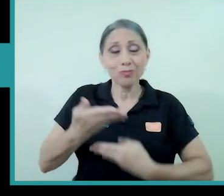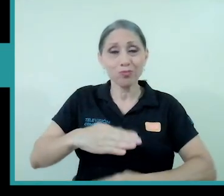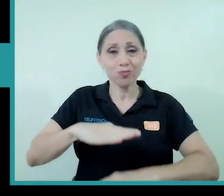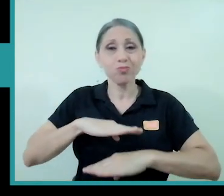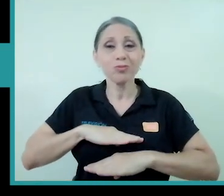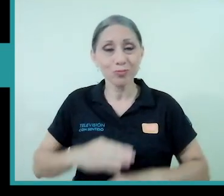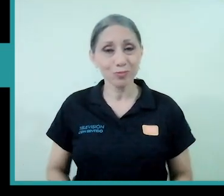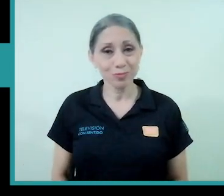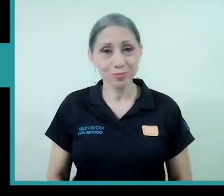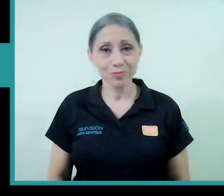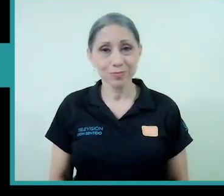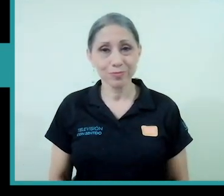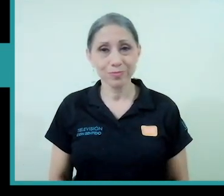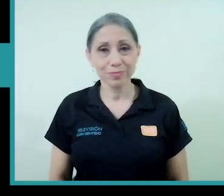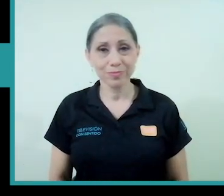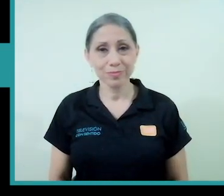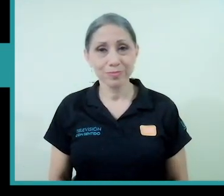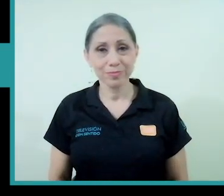Amanda